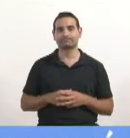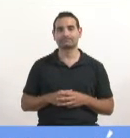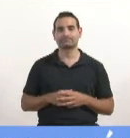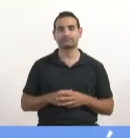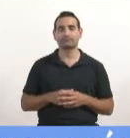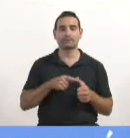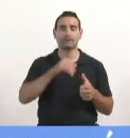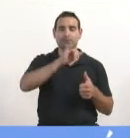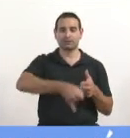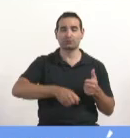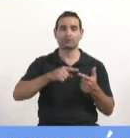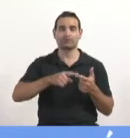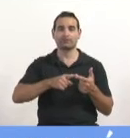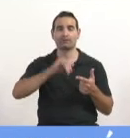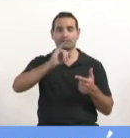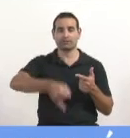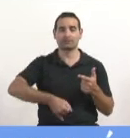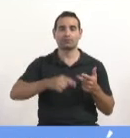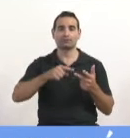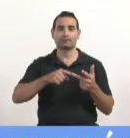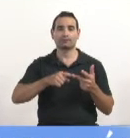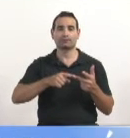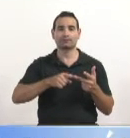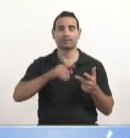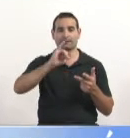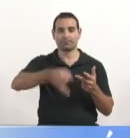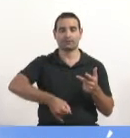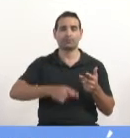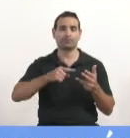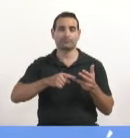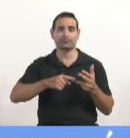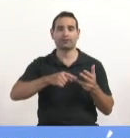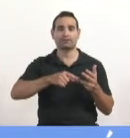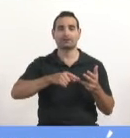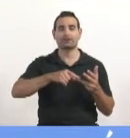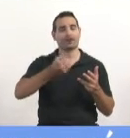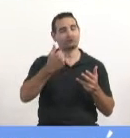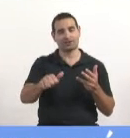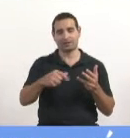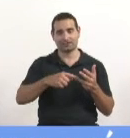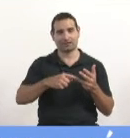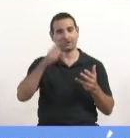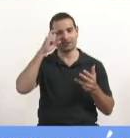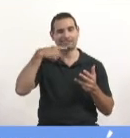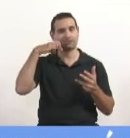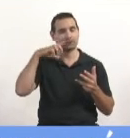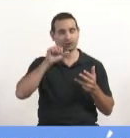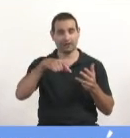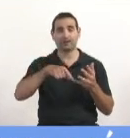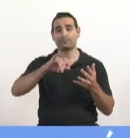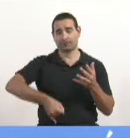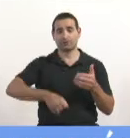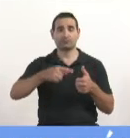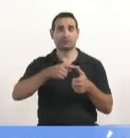Duré, afirmativo, Durango afirmativo, Elías de Pérez afirmativo, Senador Espínola, ausente. Fernández Agasti,